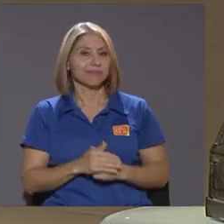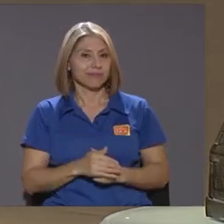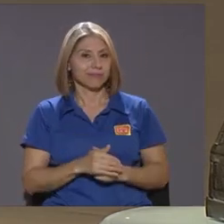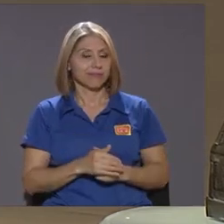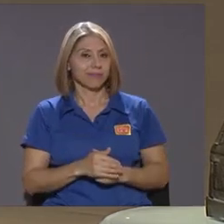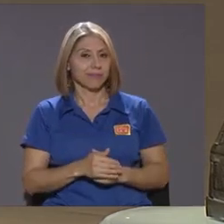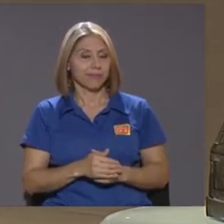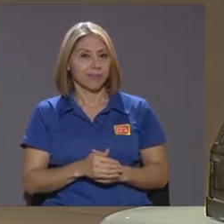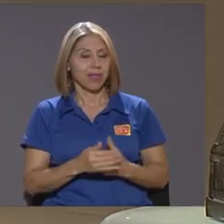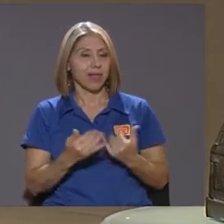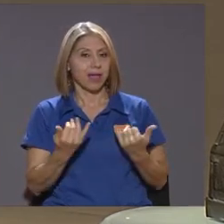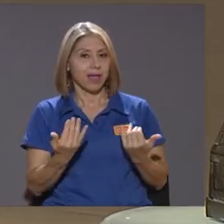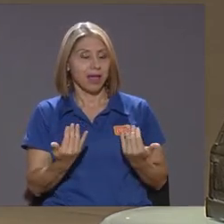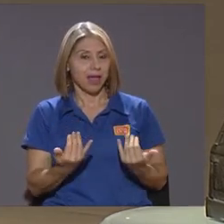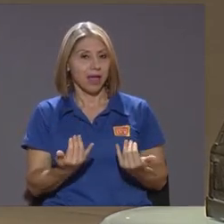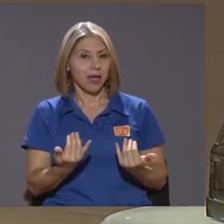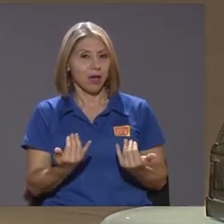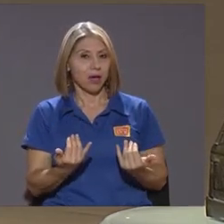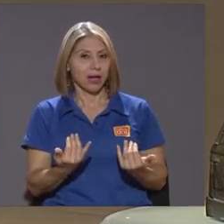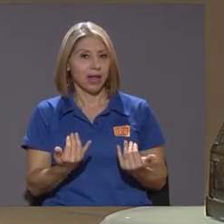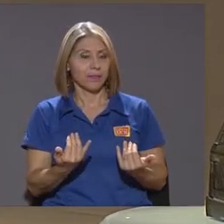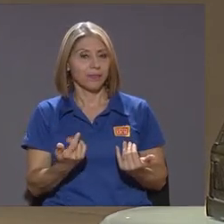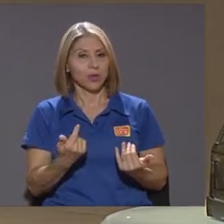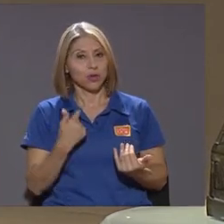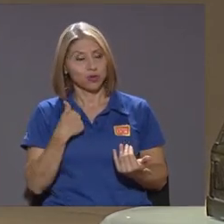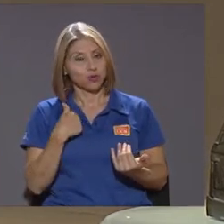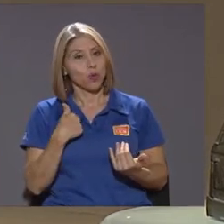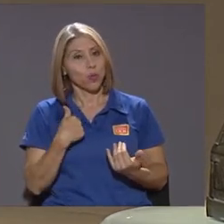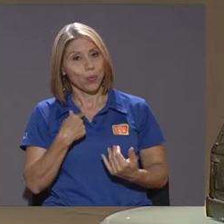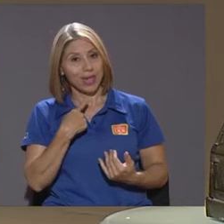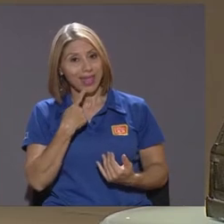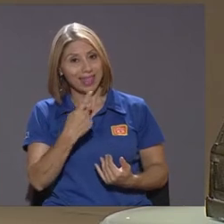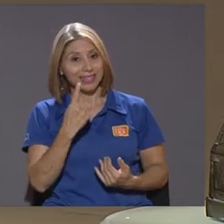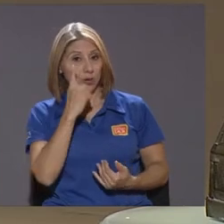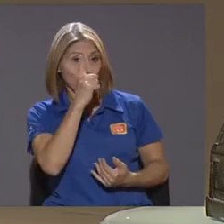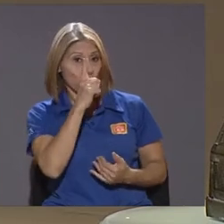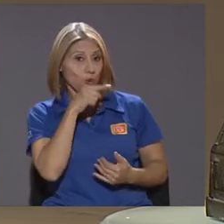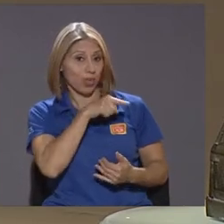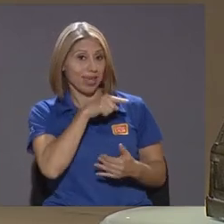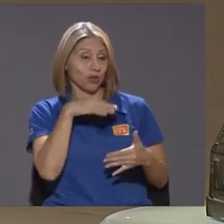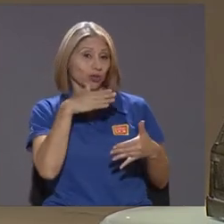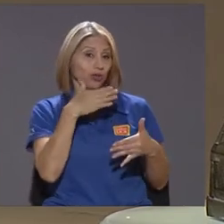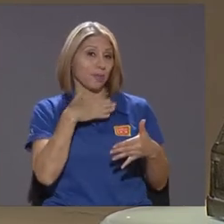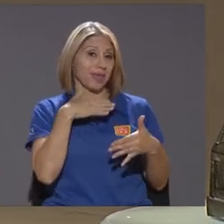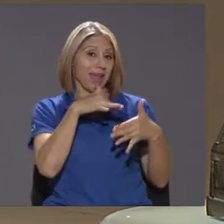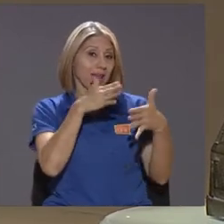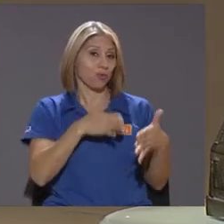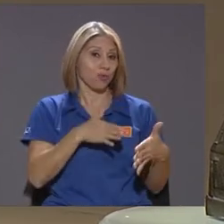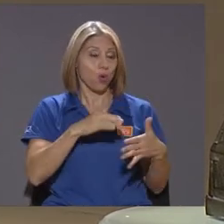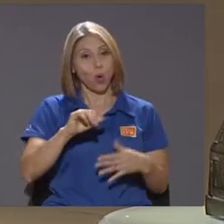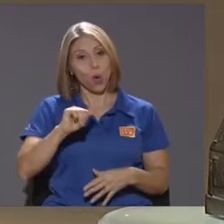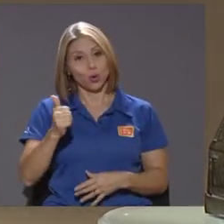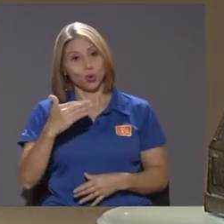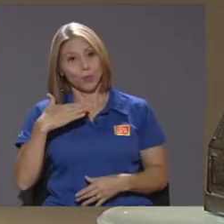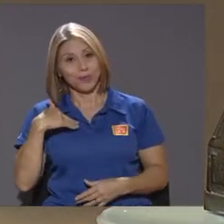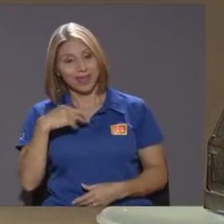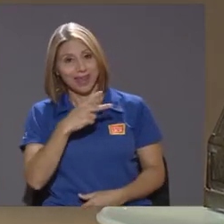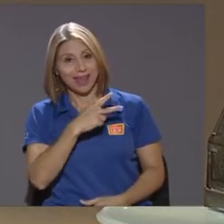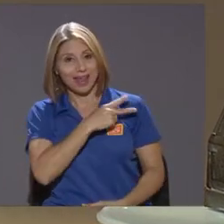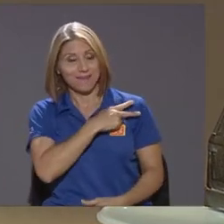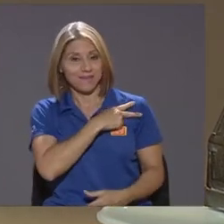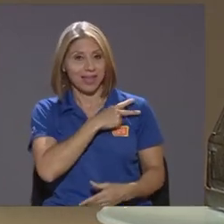voy a ser ostentoso, voy a decir que uno fue alumno mío y otro fue mi jefe entonces a